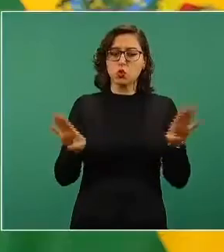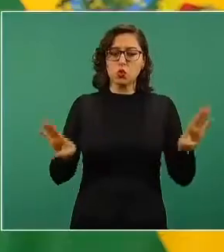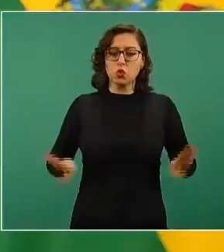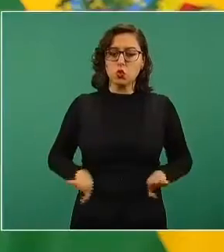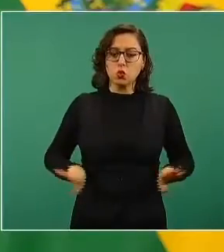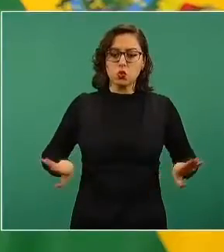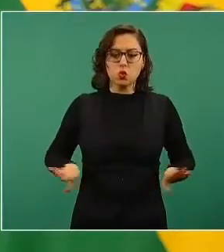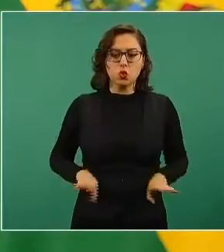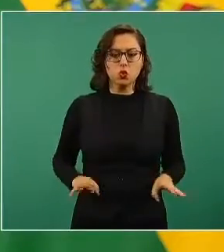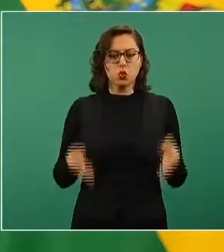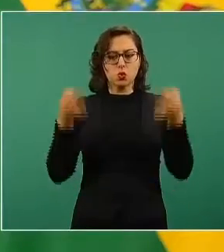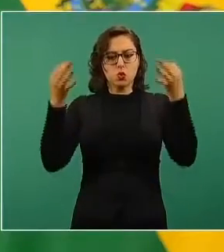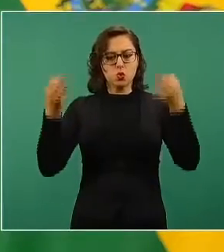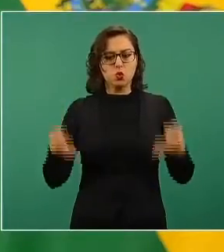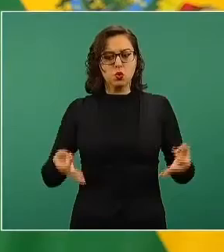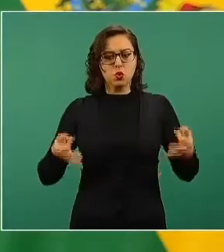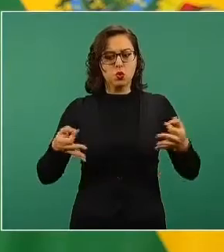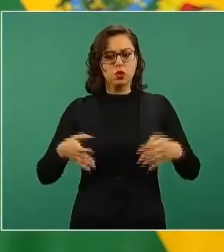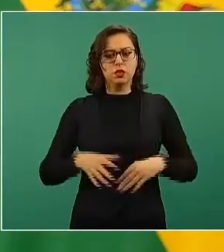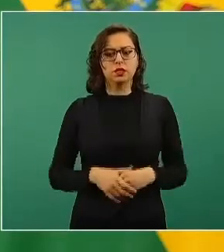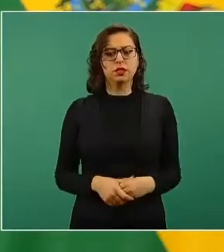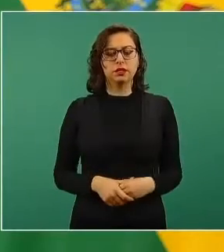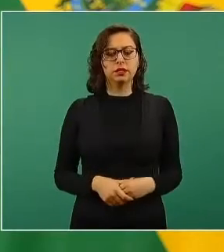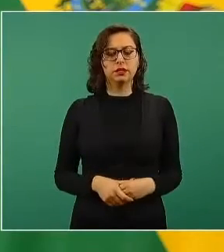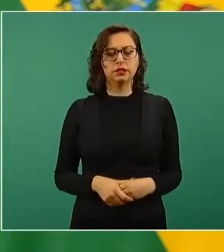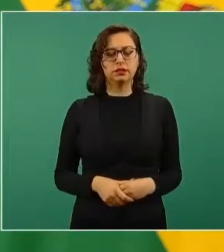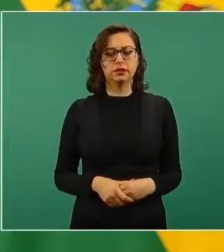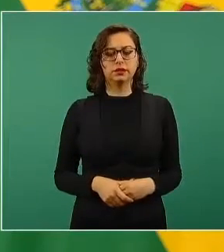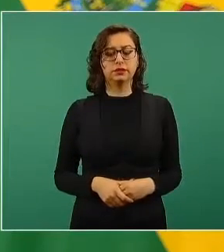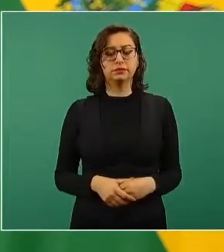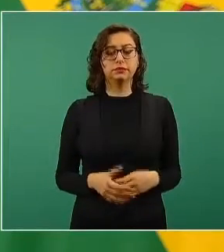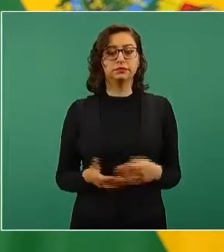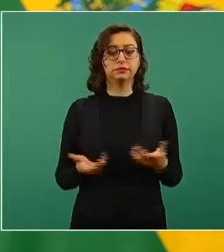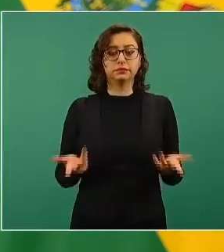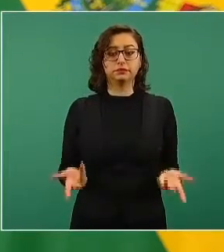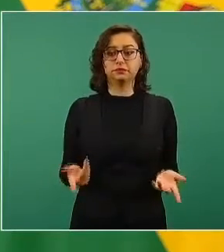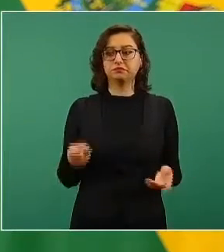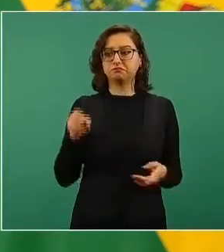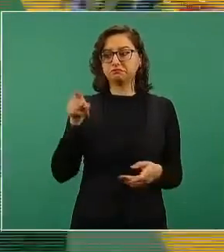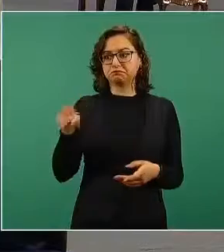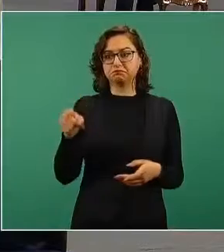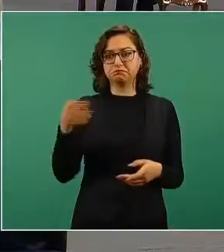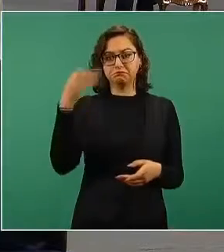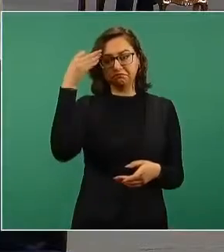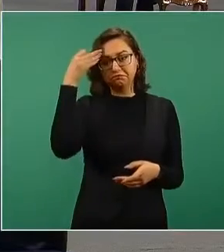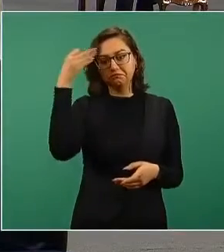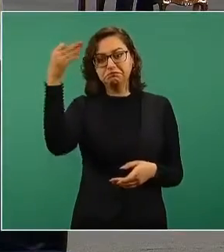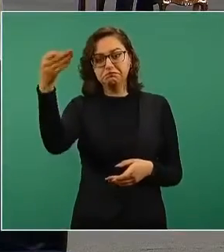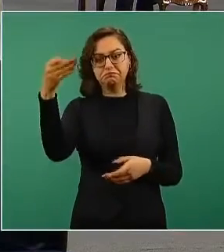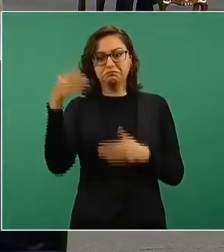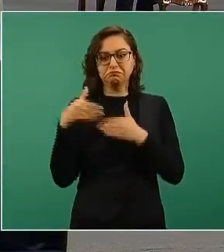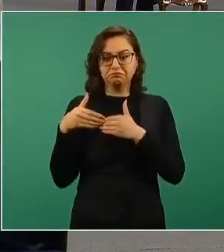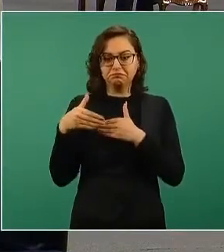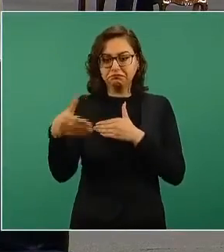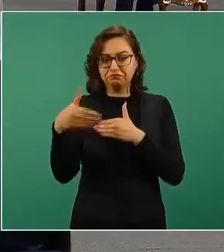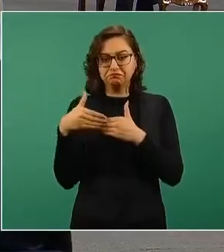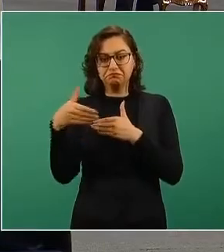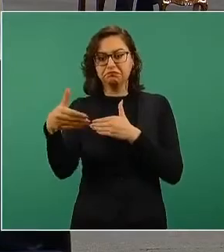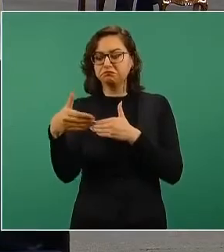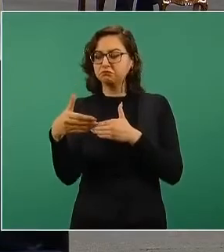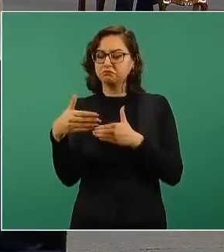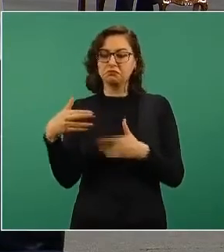porque en muy poco tiempo se